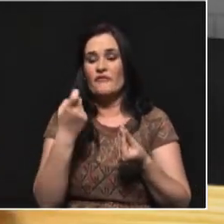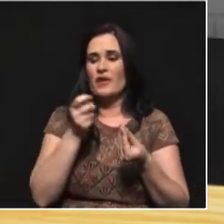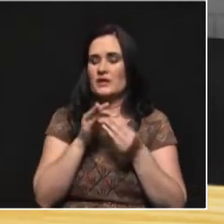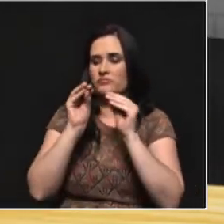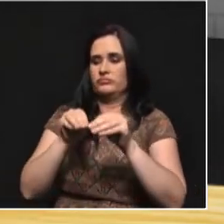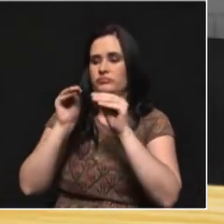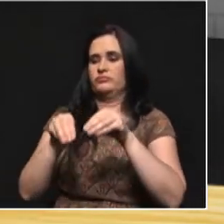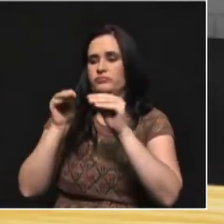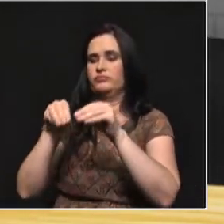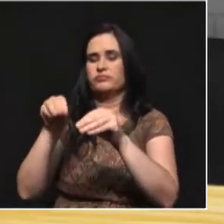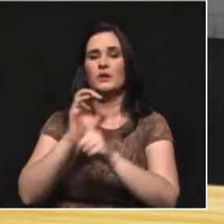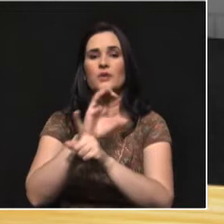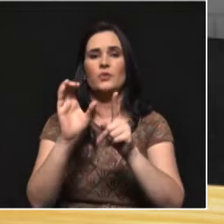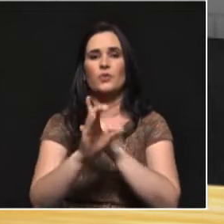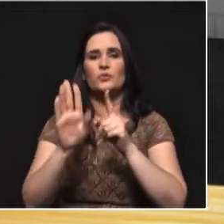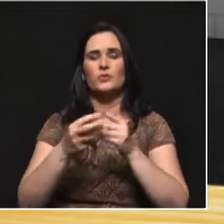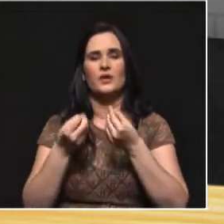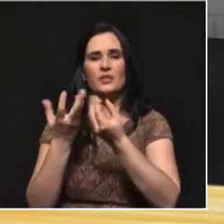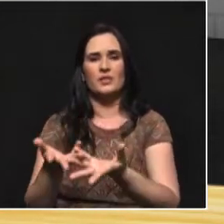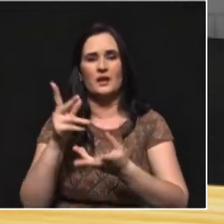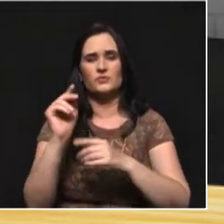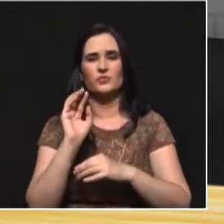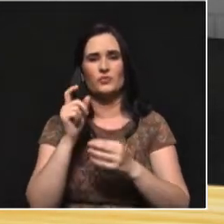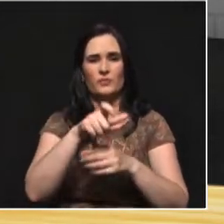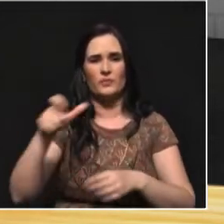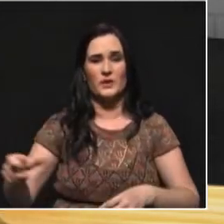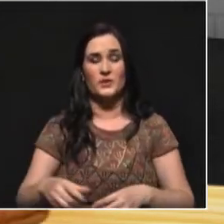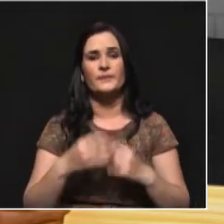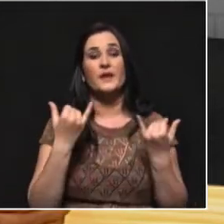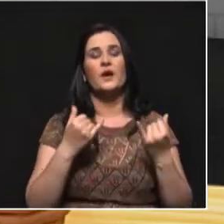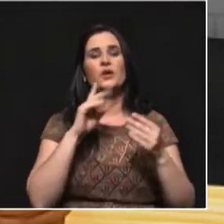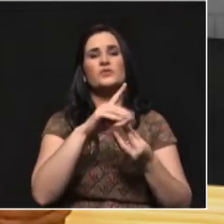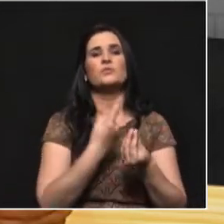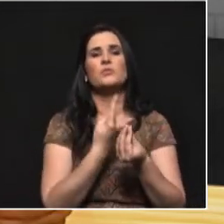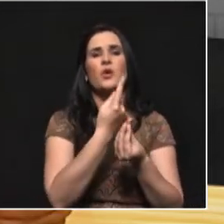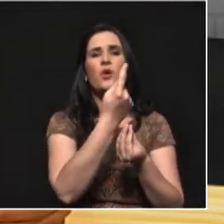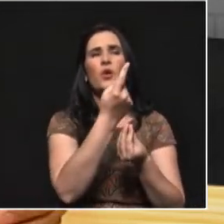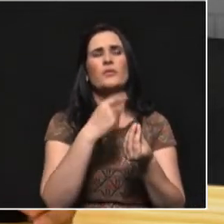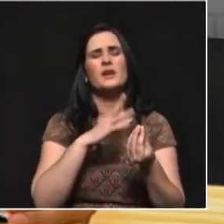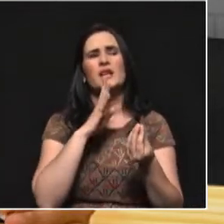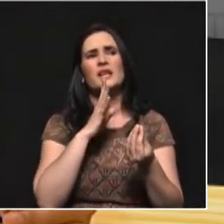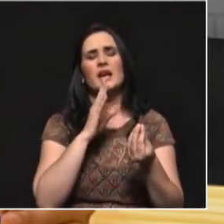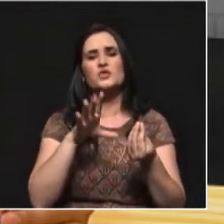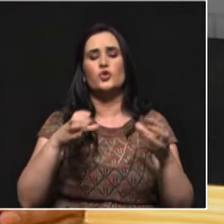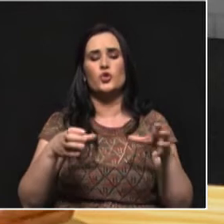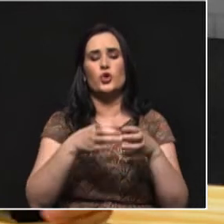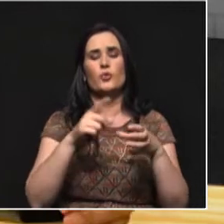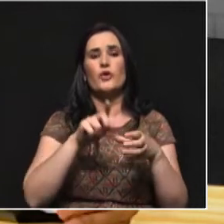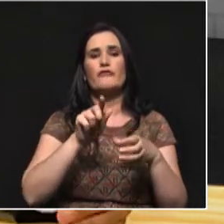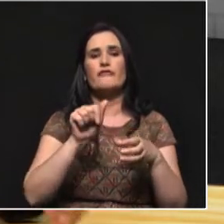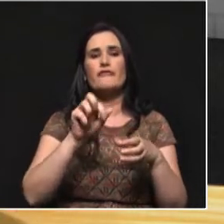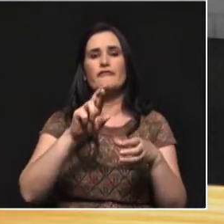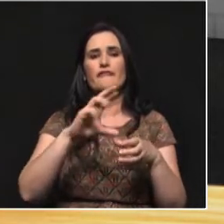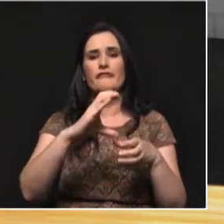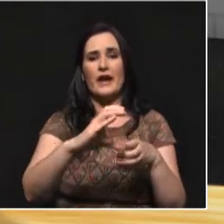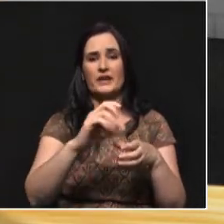formar a sus ciudadanos. Hay un partido político, y hay que decirlo en Colombia, que viene haciendo un trabajo muy juicioso al respecto, y es el partido FARC. El partido